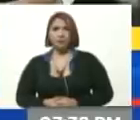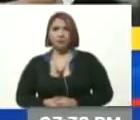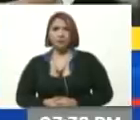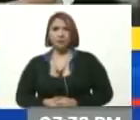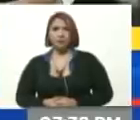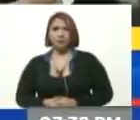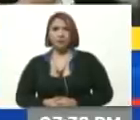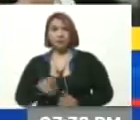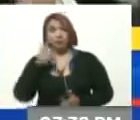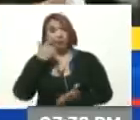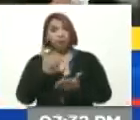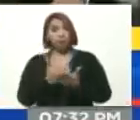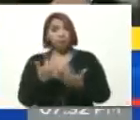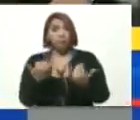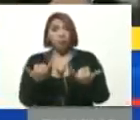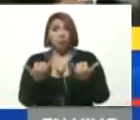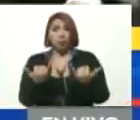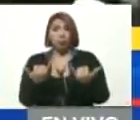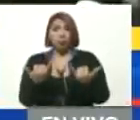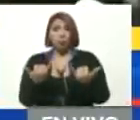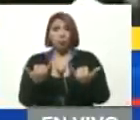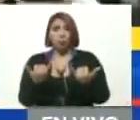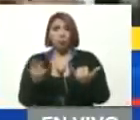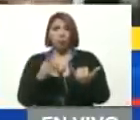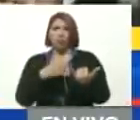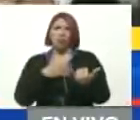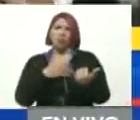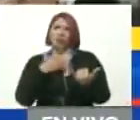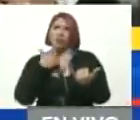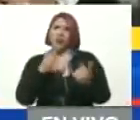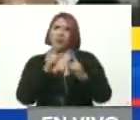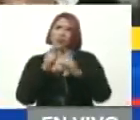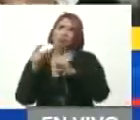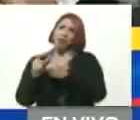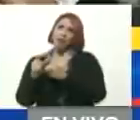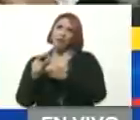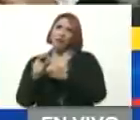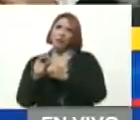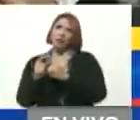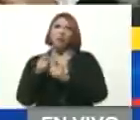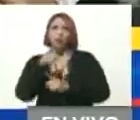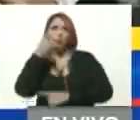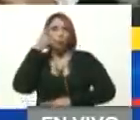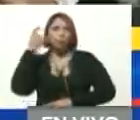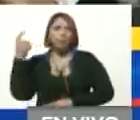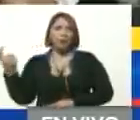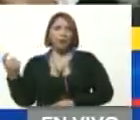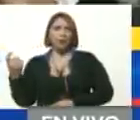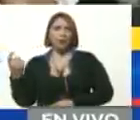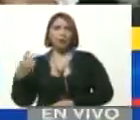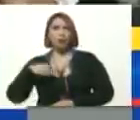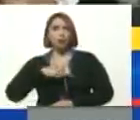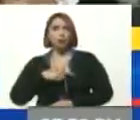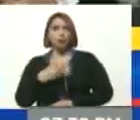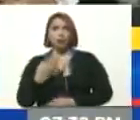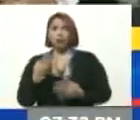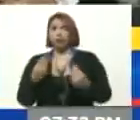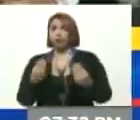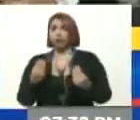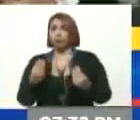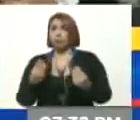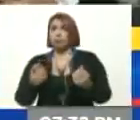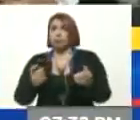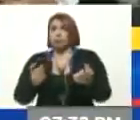veremos. Por ahora estamos, no te puedo decir la palabra que cabe, tú te la imaginarás, por ahora estamos muy, pero